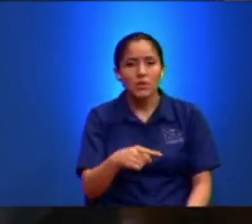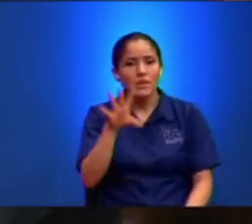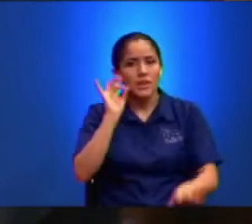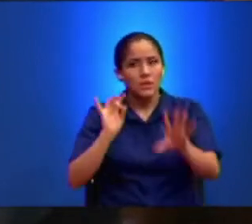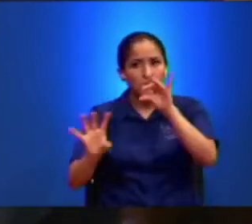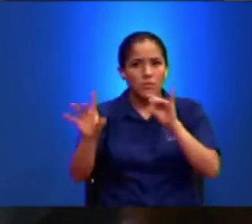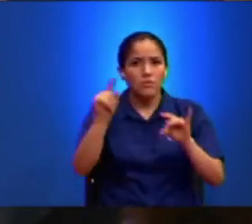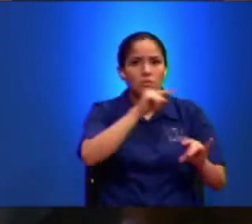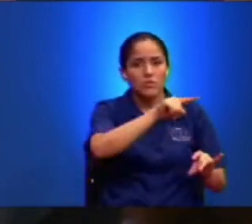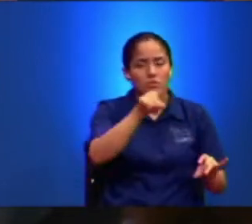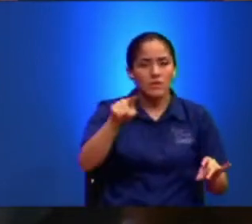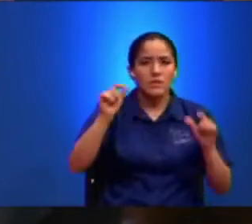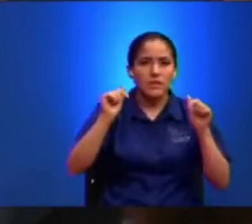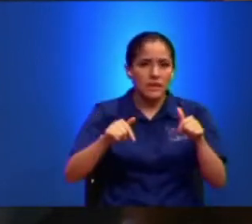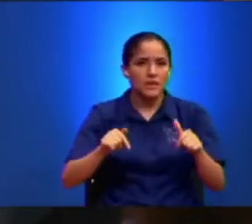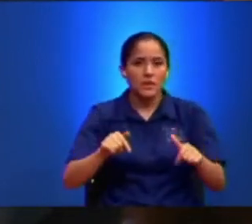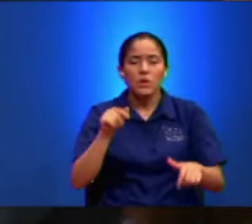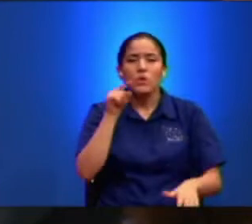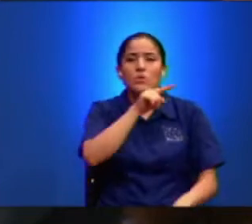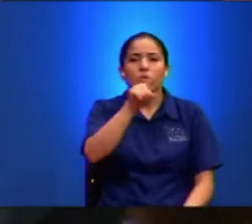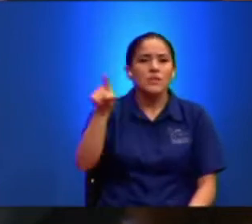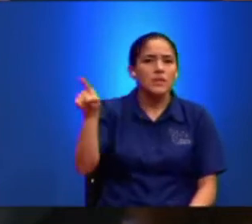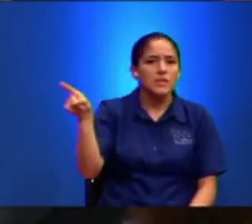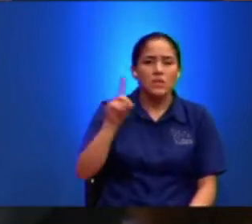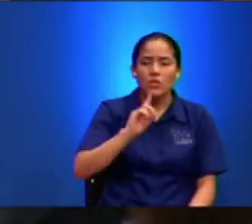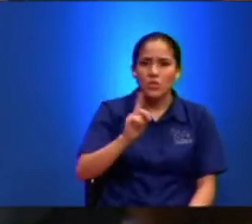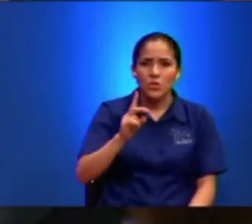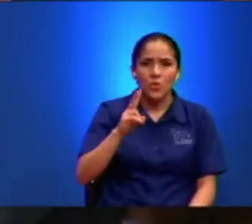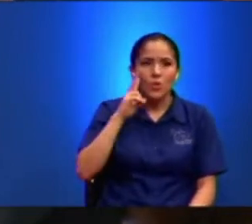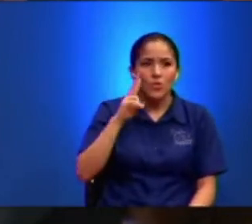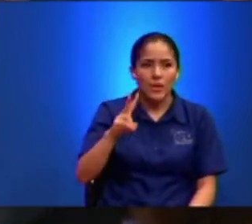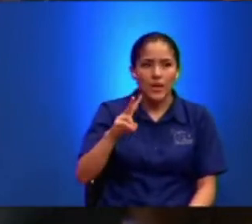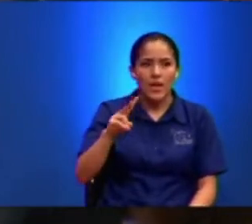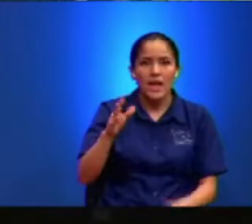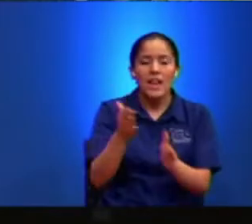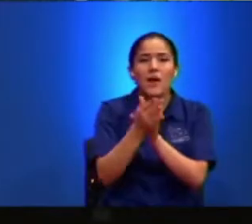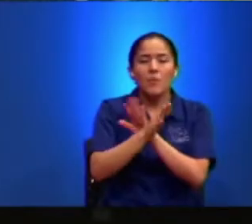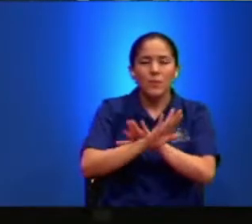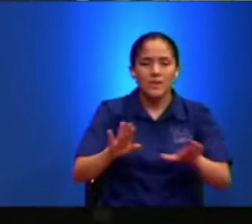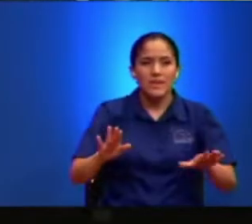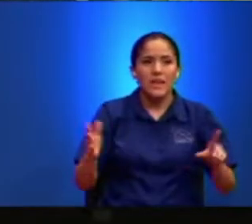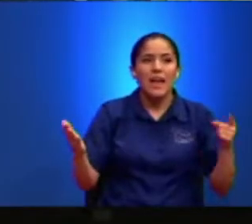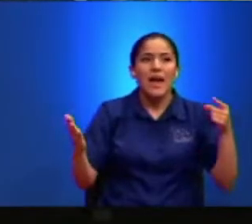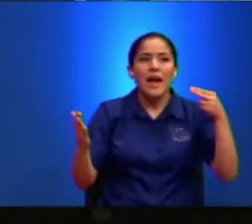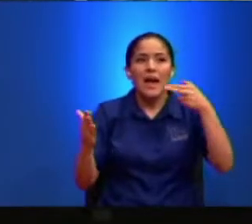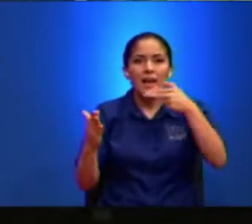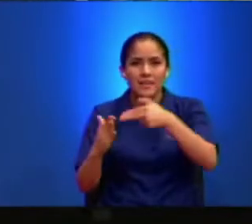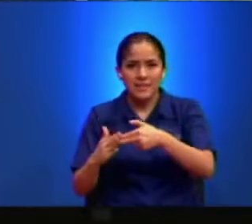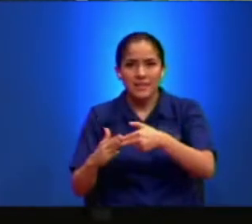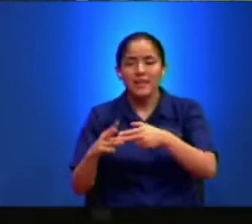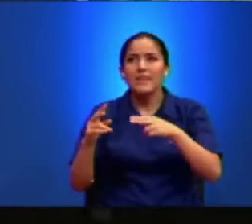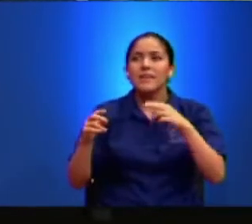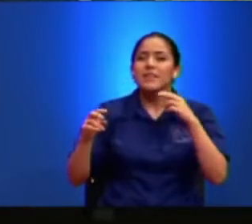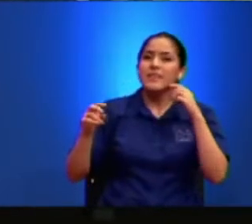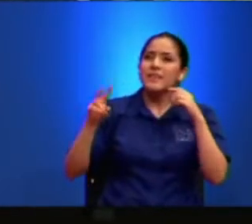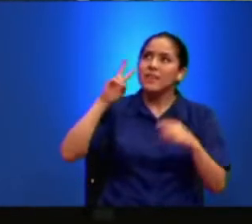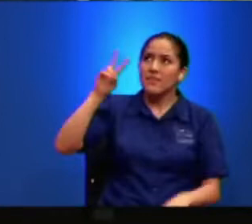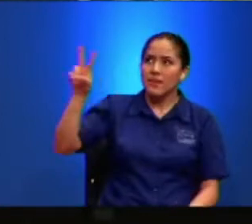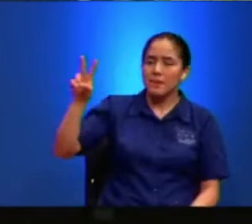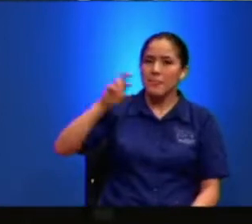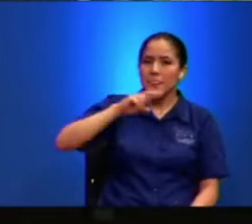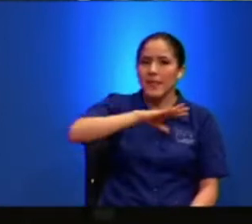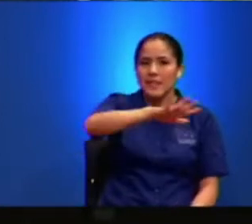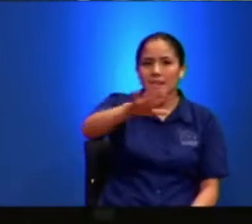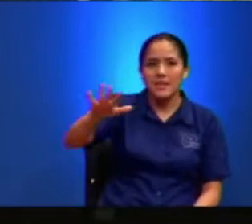Están Aquí Que No Probarán La Muerte Hasta Que Vean El Reino De Dios Aleluya O sea Ya En Dos